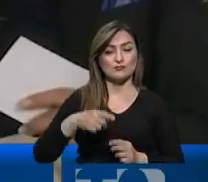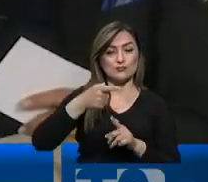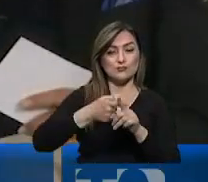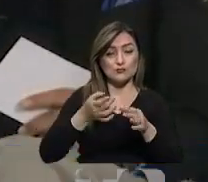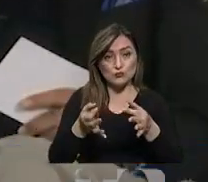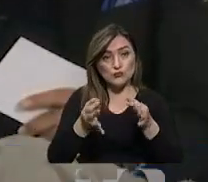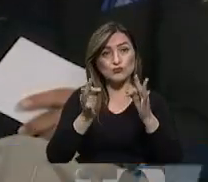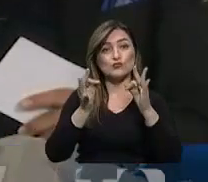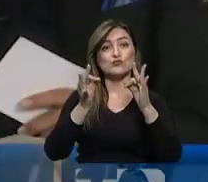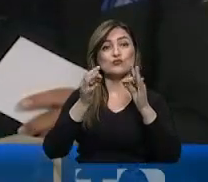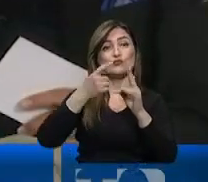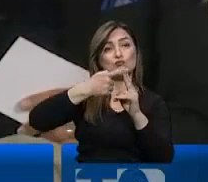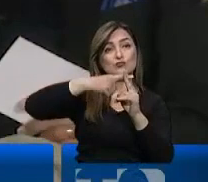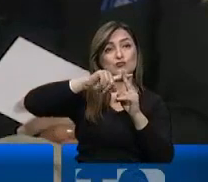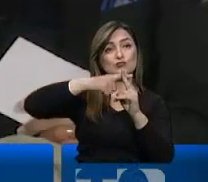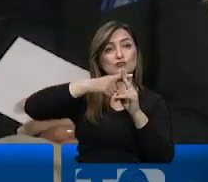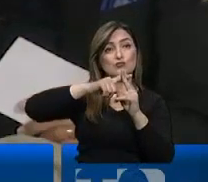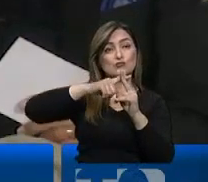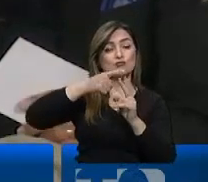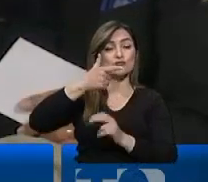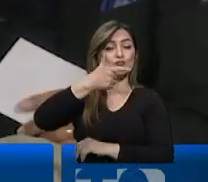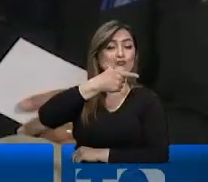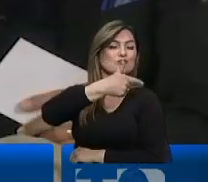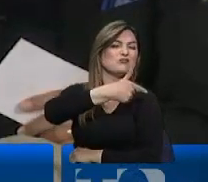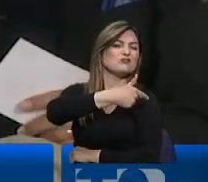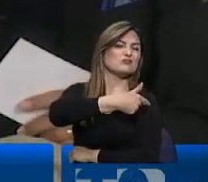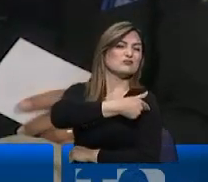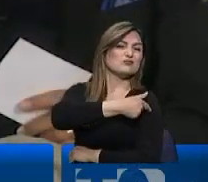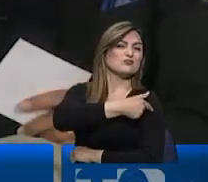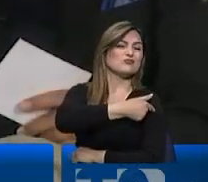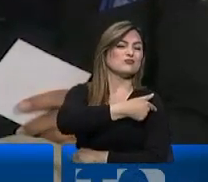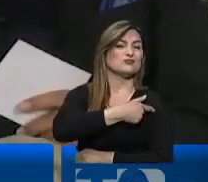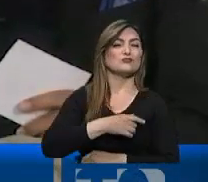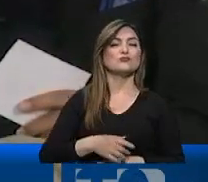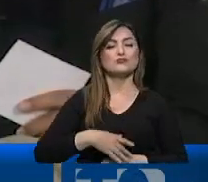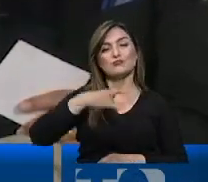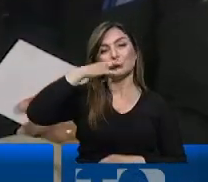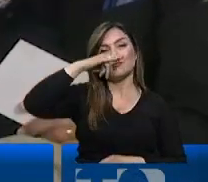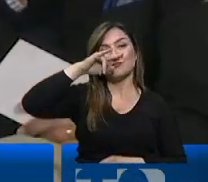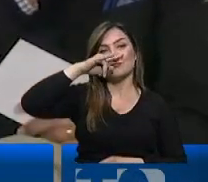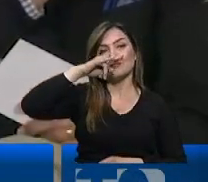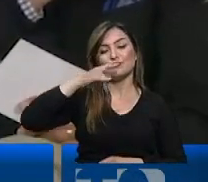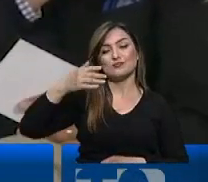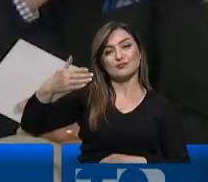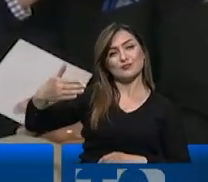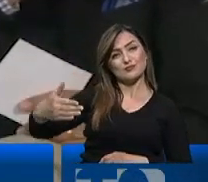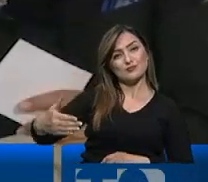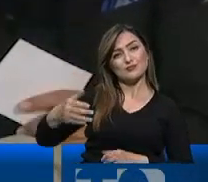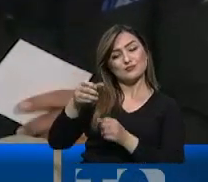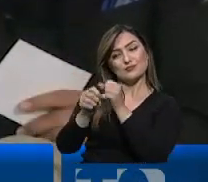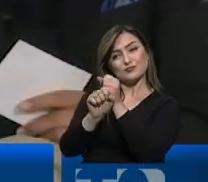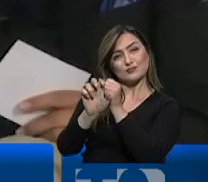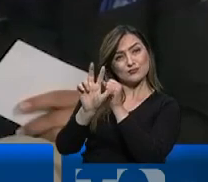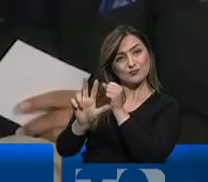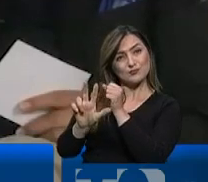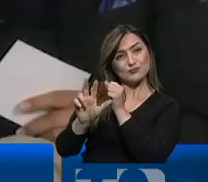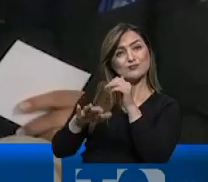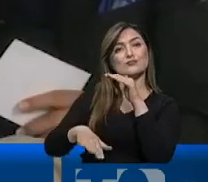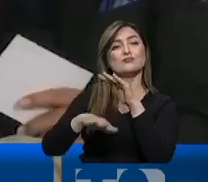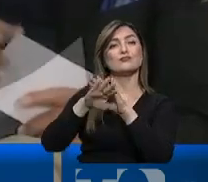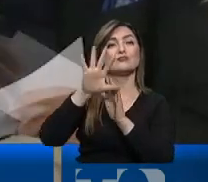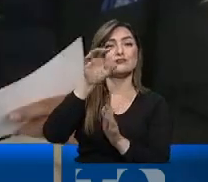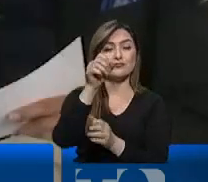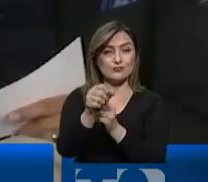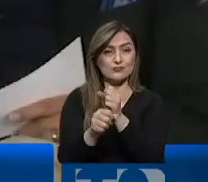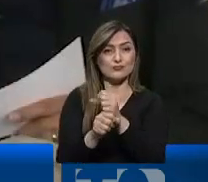mes de febrero comenzaremos con la vacunación de los niños desde 3 años de edad hasta los